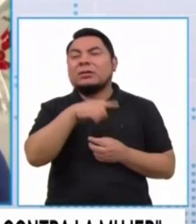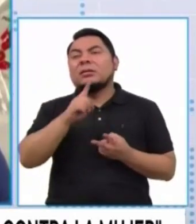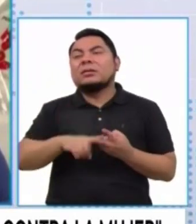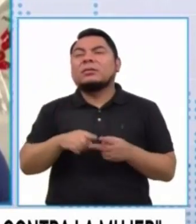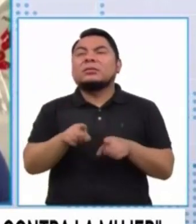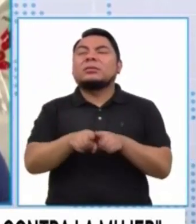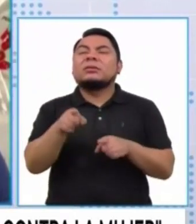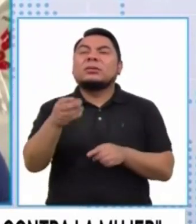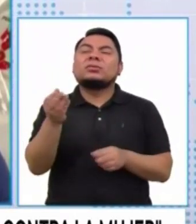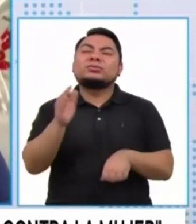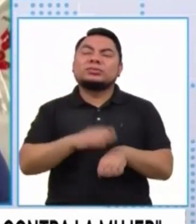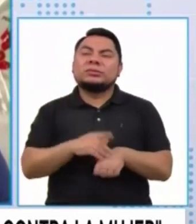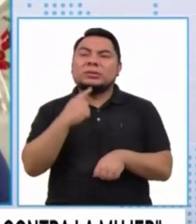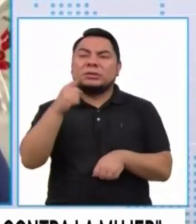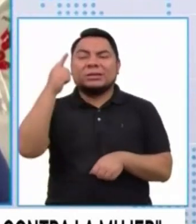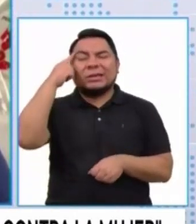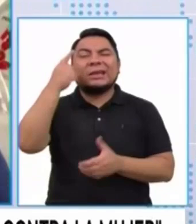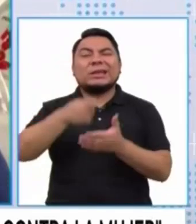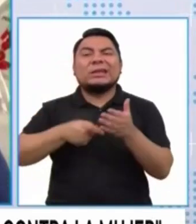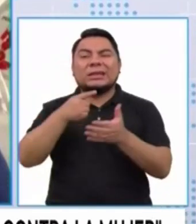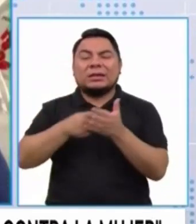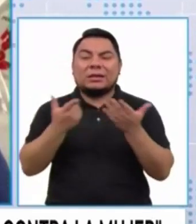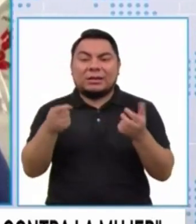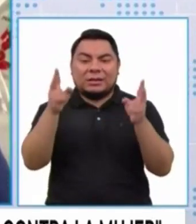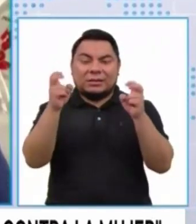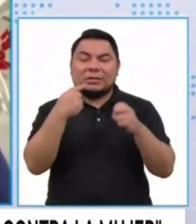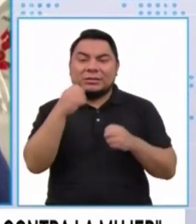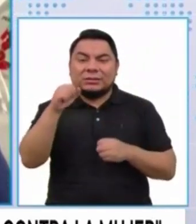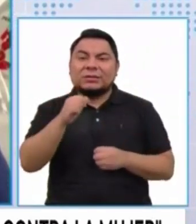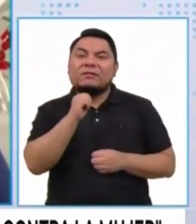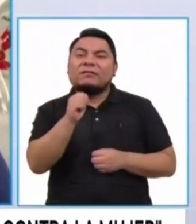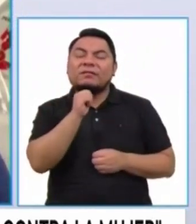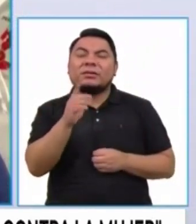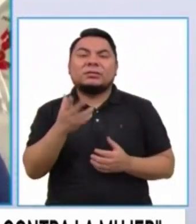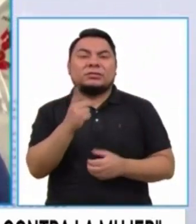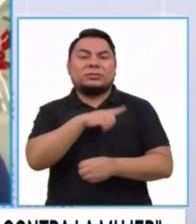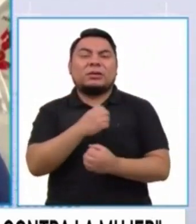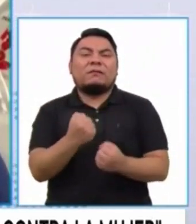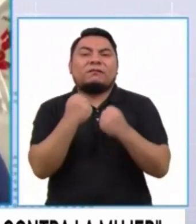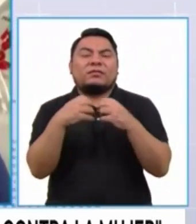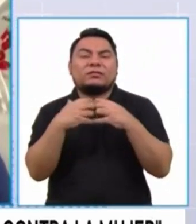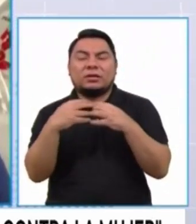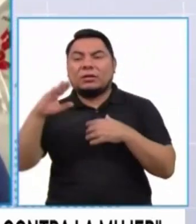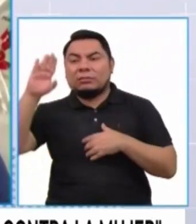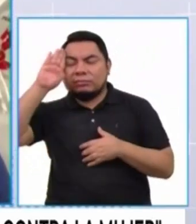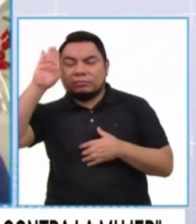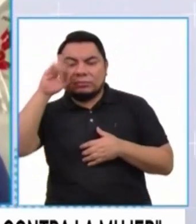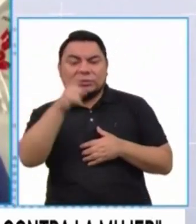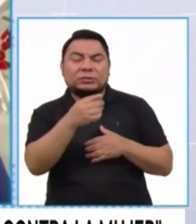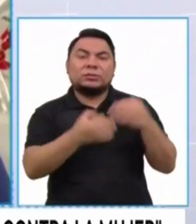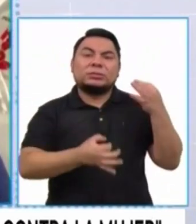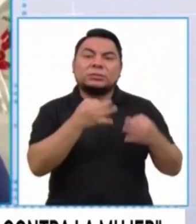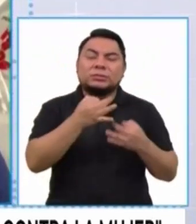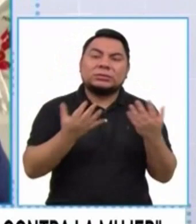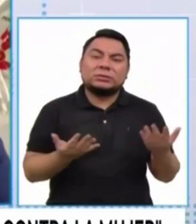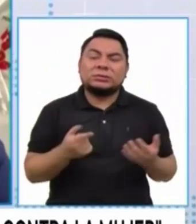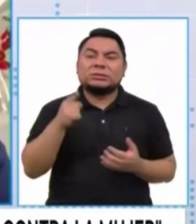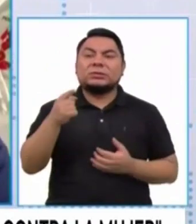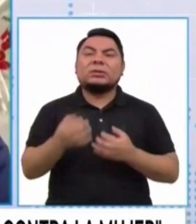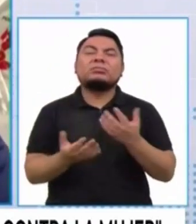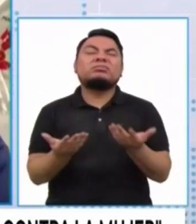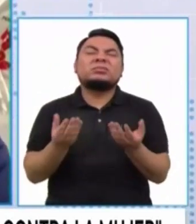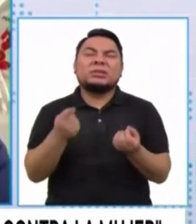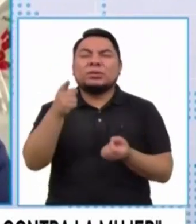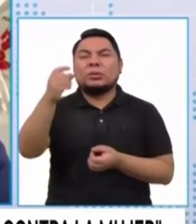otro lado, la parte de la represión. ¿Qué operadores en este tema estaría faltando fortalecer? ¿La policía, los juzgados, la